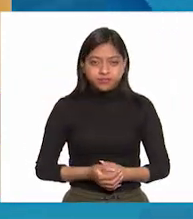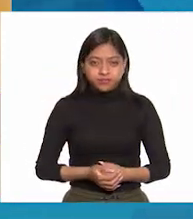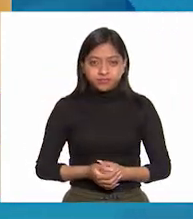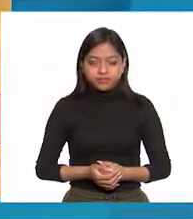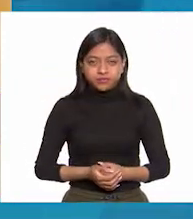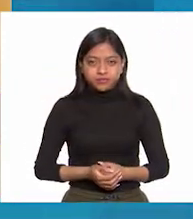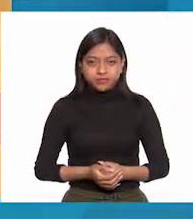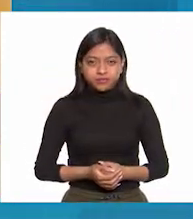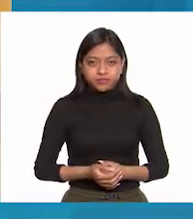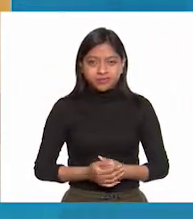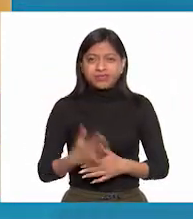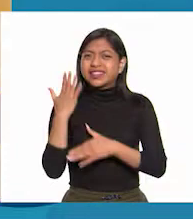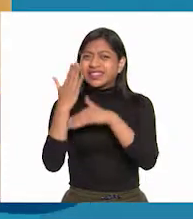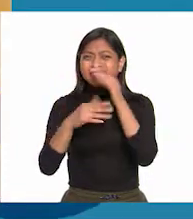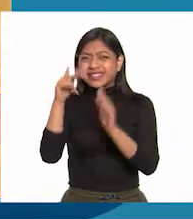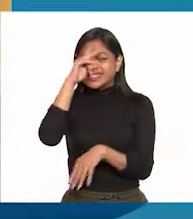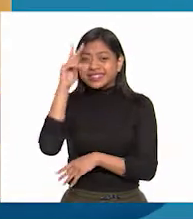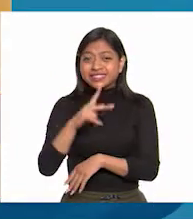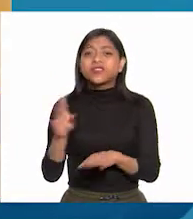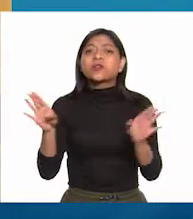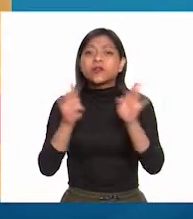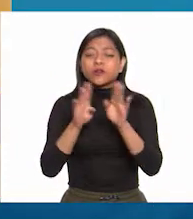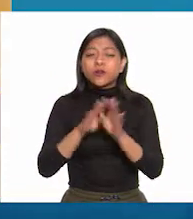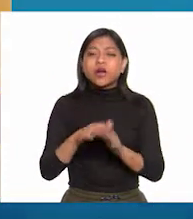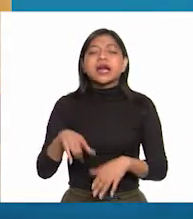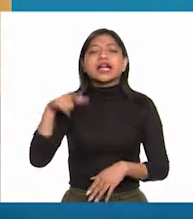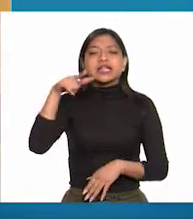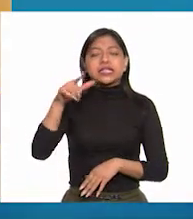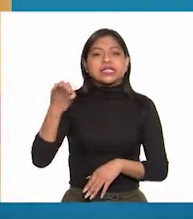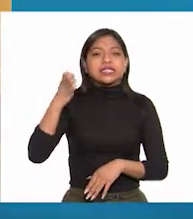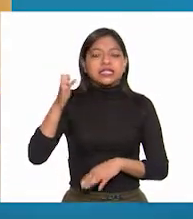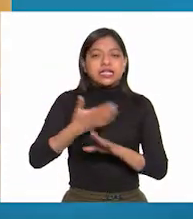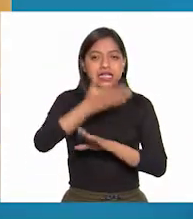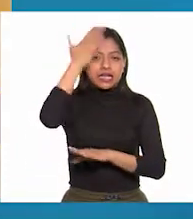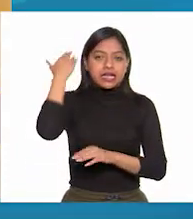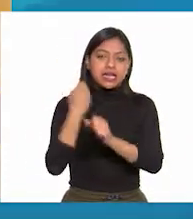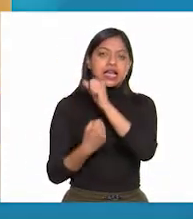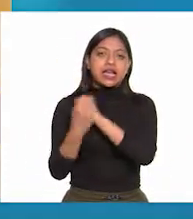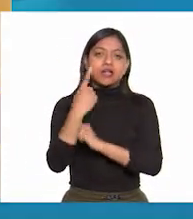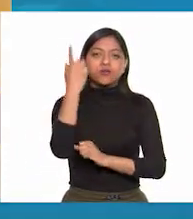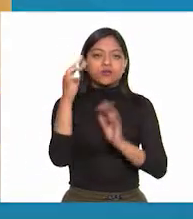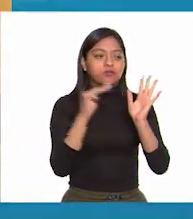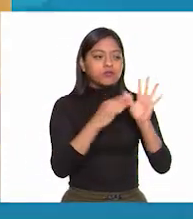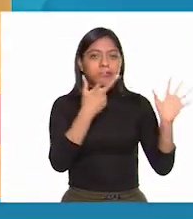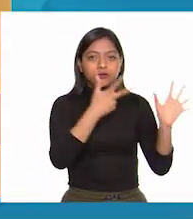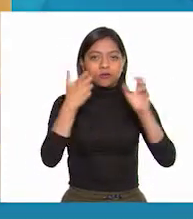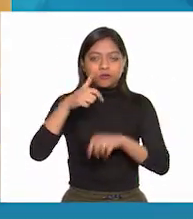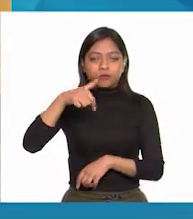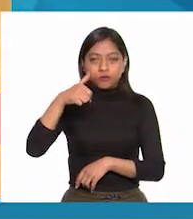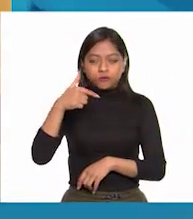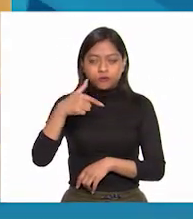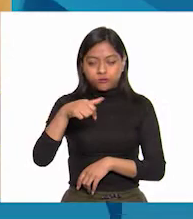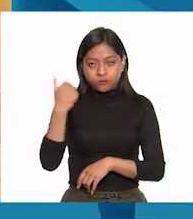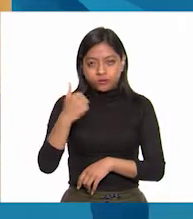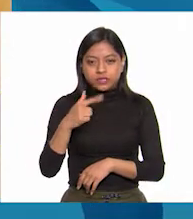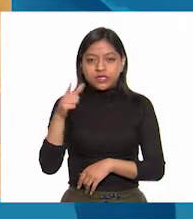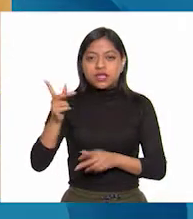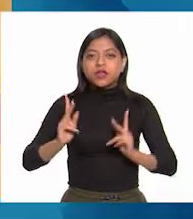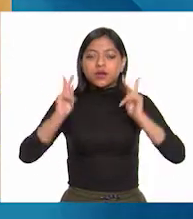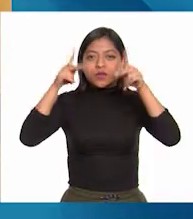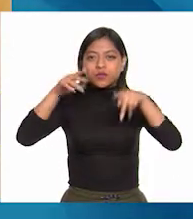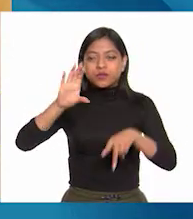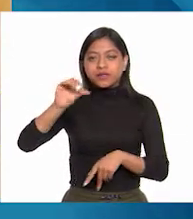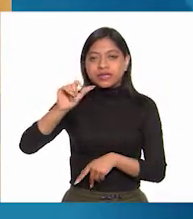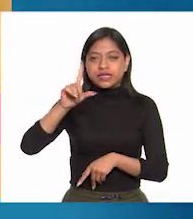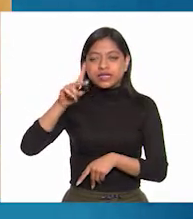El desastre se consumó el 17 de enero de 1811 en Puente de Calderón, cerca